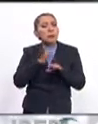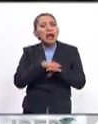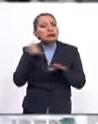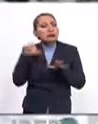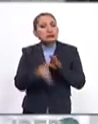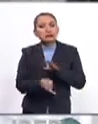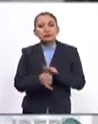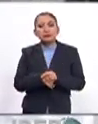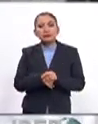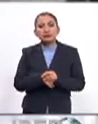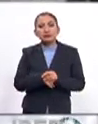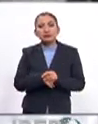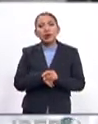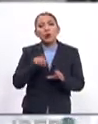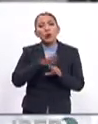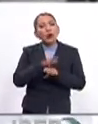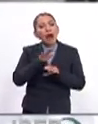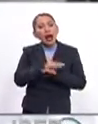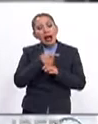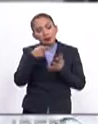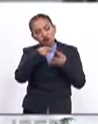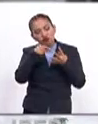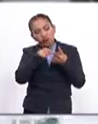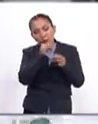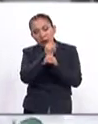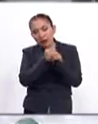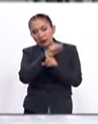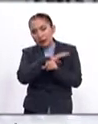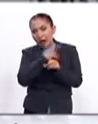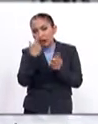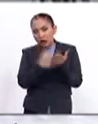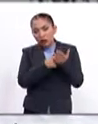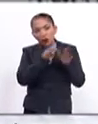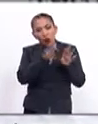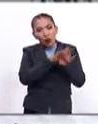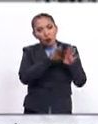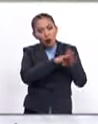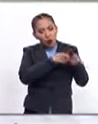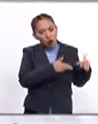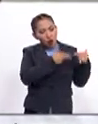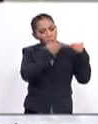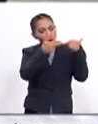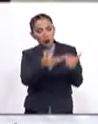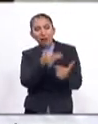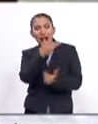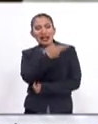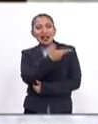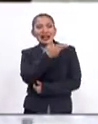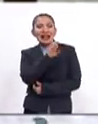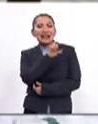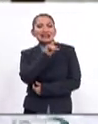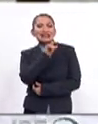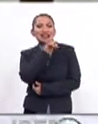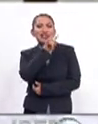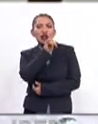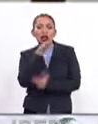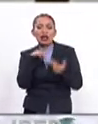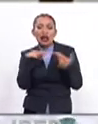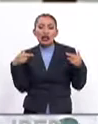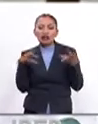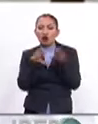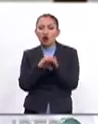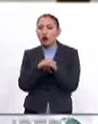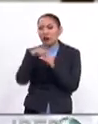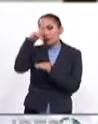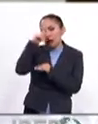más a fondo cuáles son estas líneas de investigación que nos ha dejado el exilio y que nos ha dejado la profunda relación que